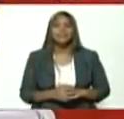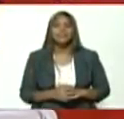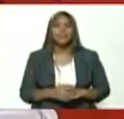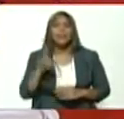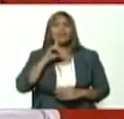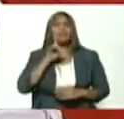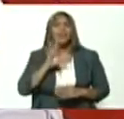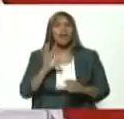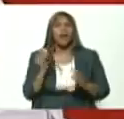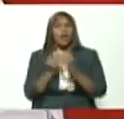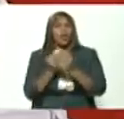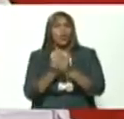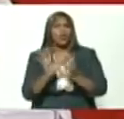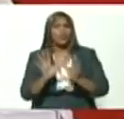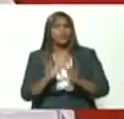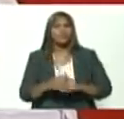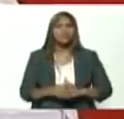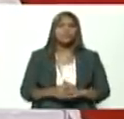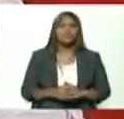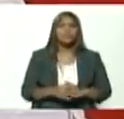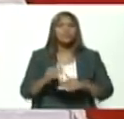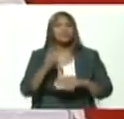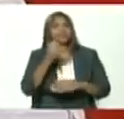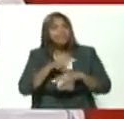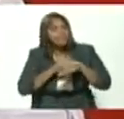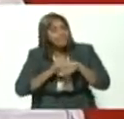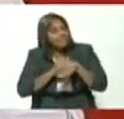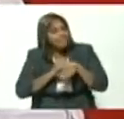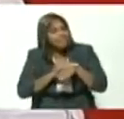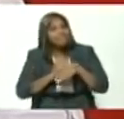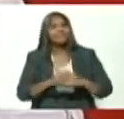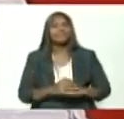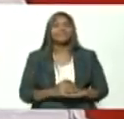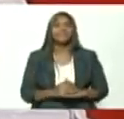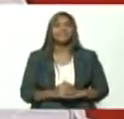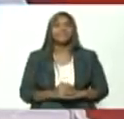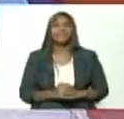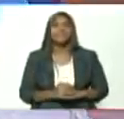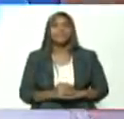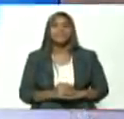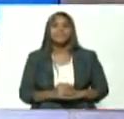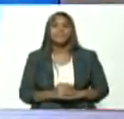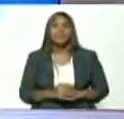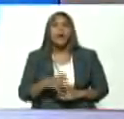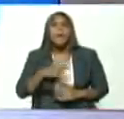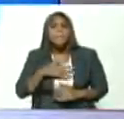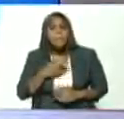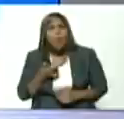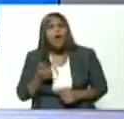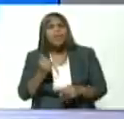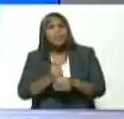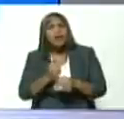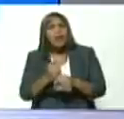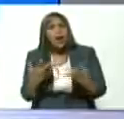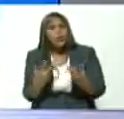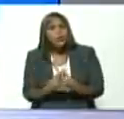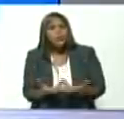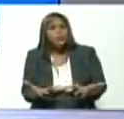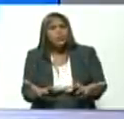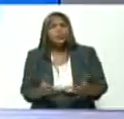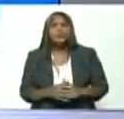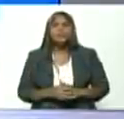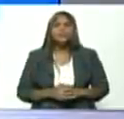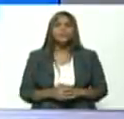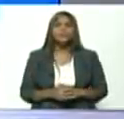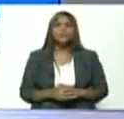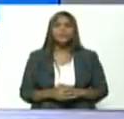mentira es un chiste un chiste malo perdónenme podemos gobernar y